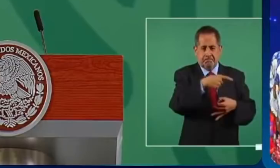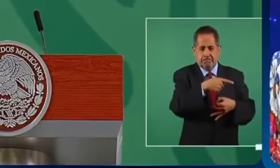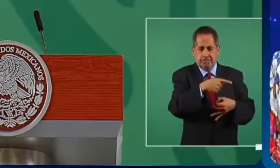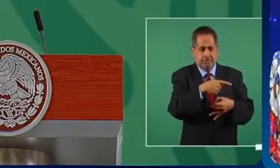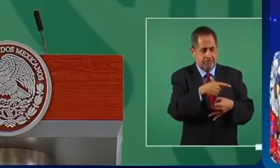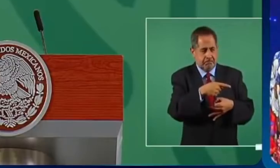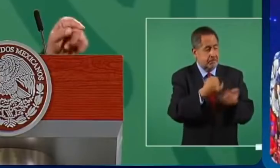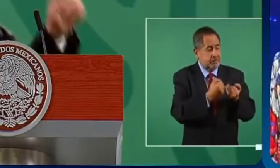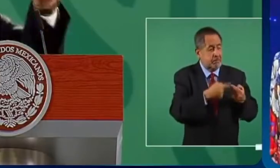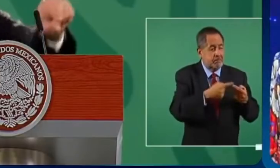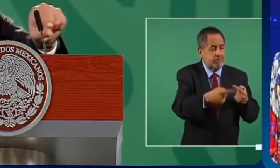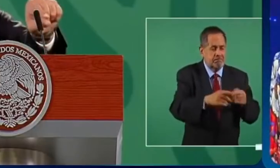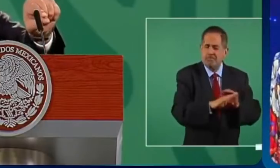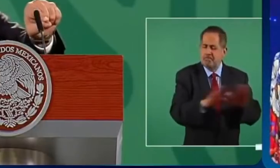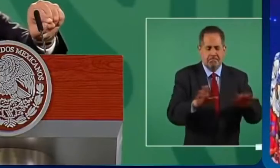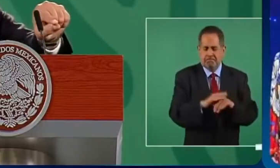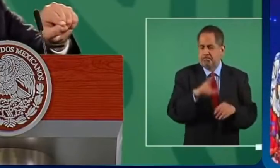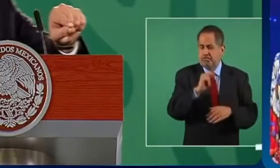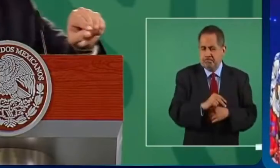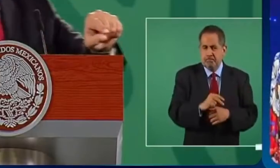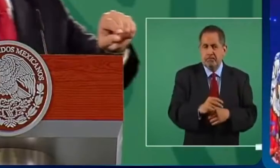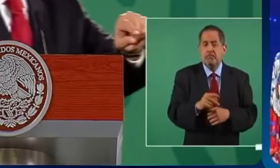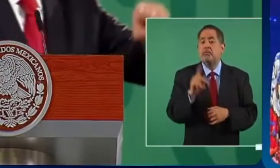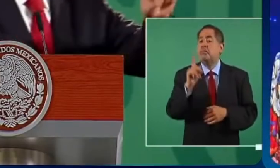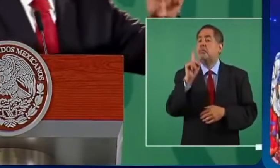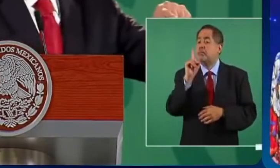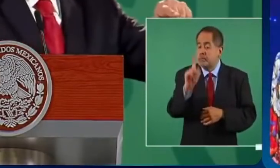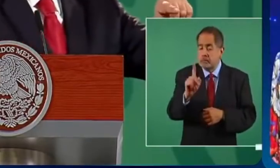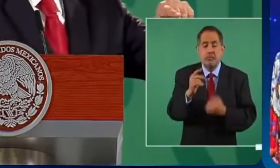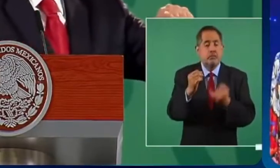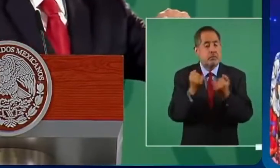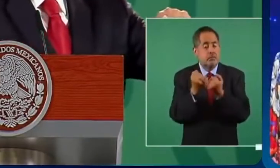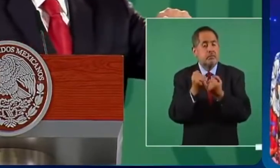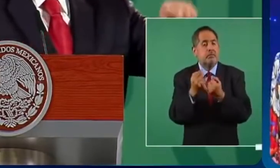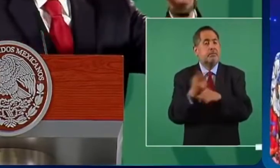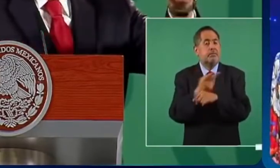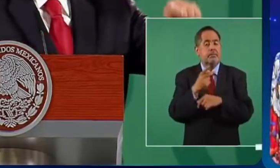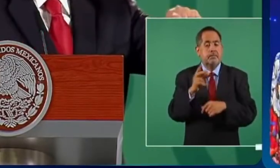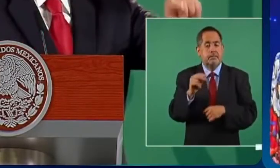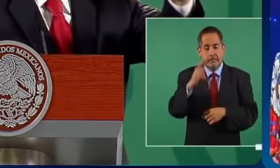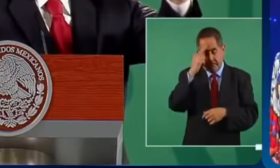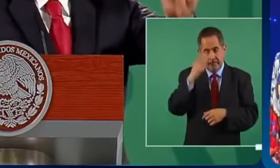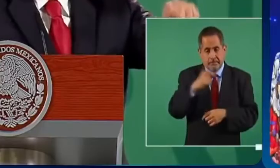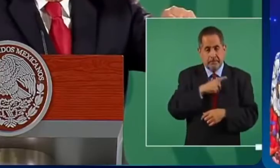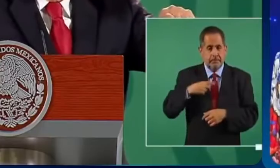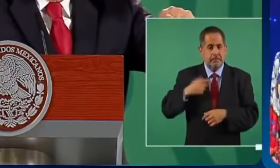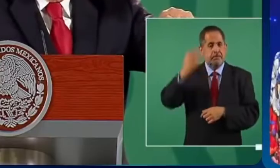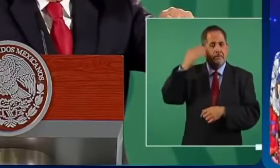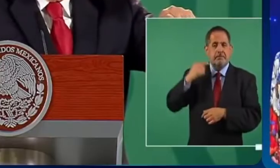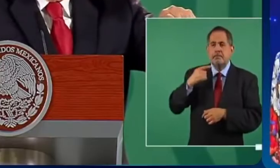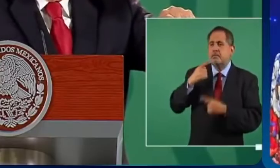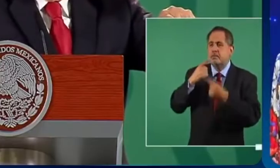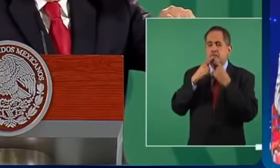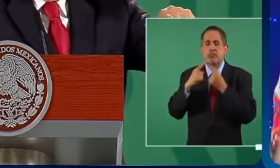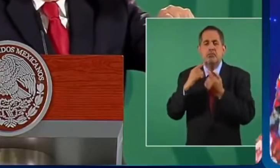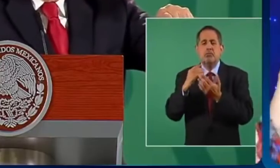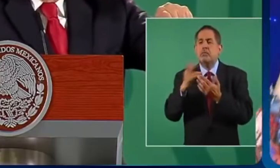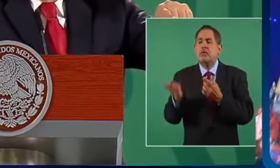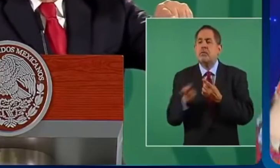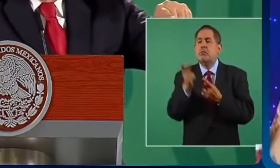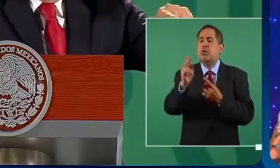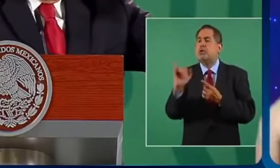que no suceda lo que pasó en la consulta